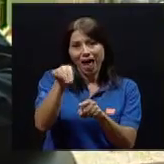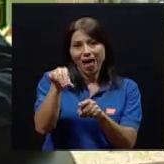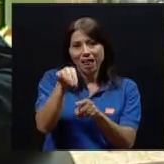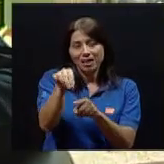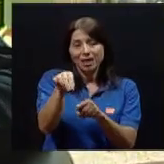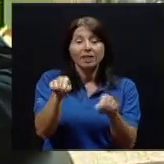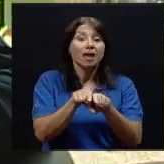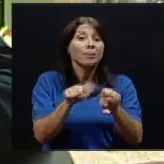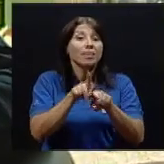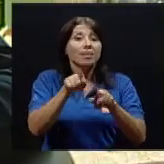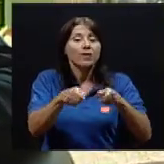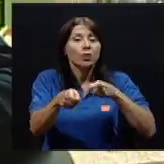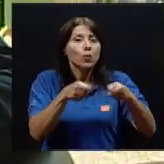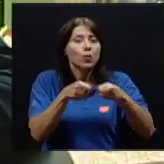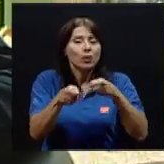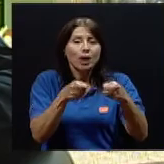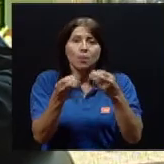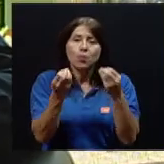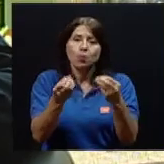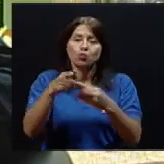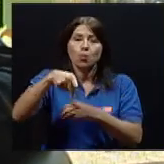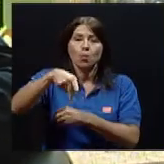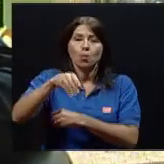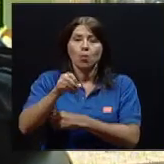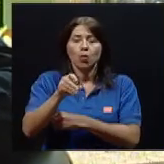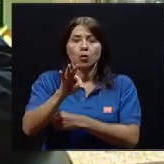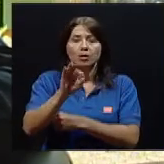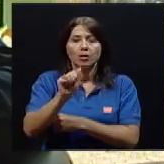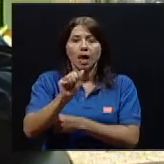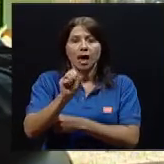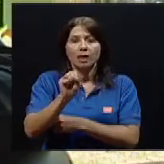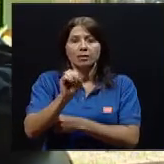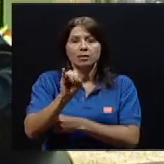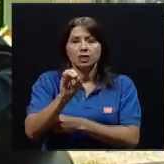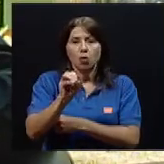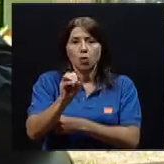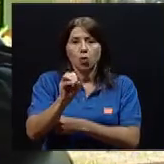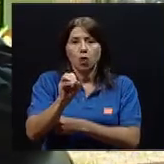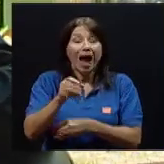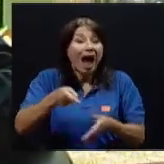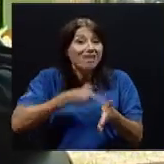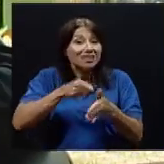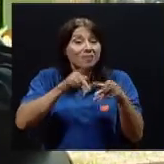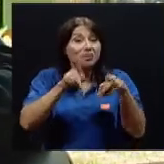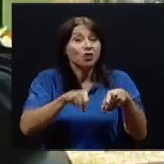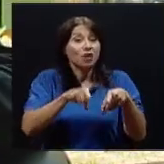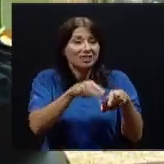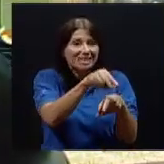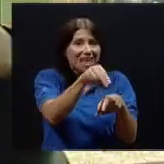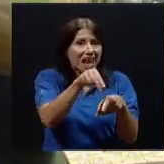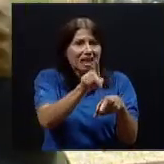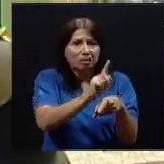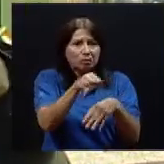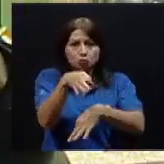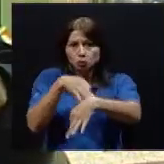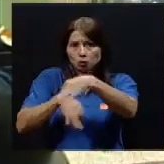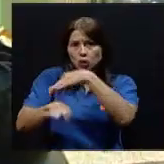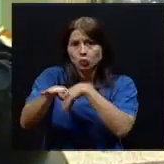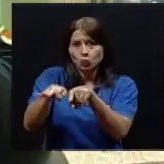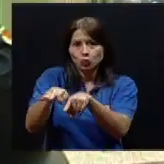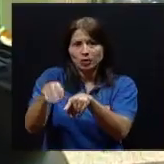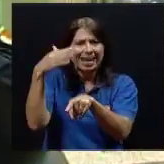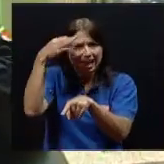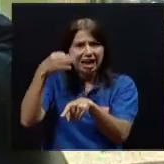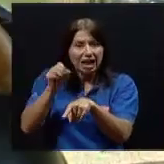de controlar un poco las altas cargas de potasio, porque a veces se utilizan sustitutos de sal, pensando que con esto entonces puedo favorecer,